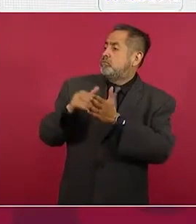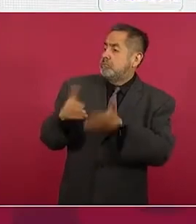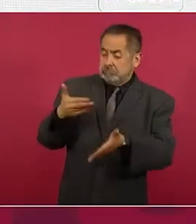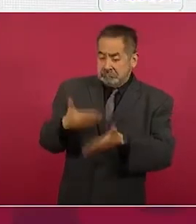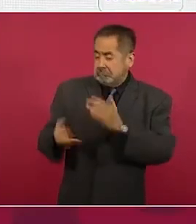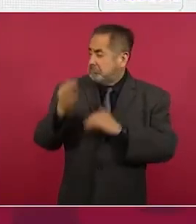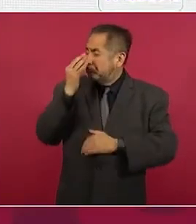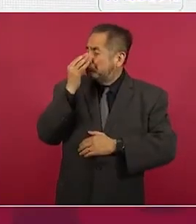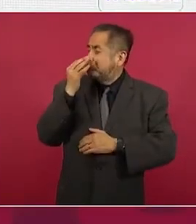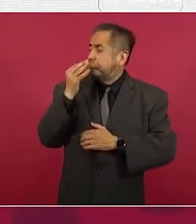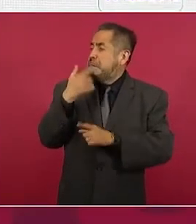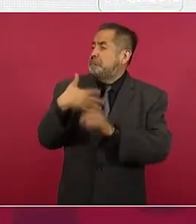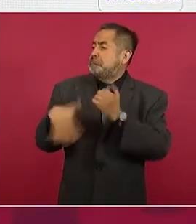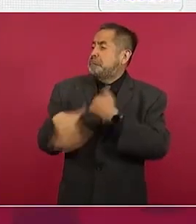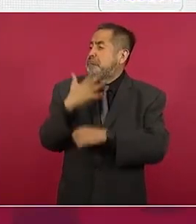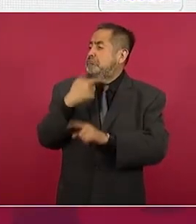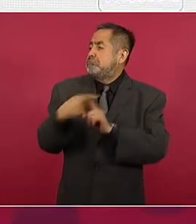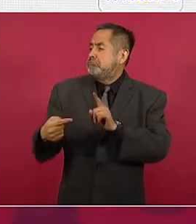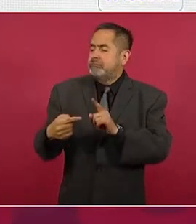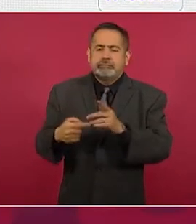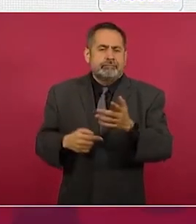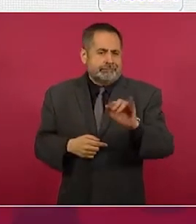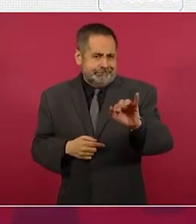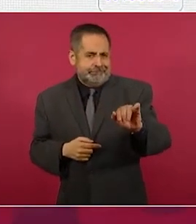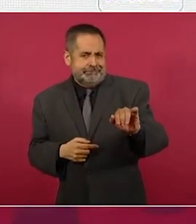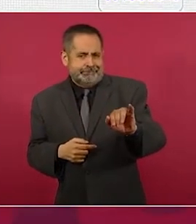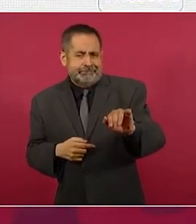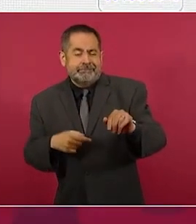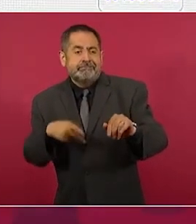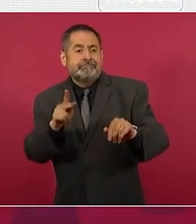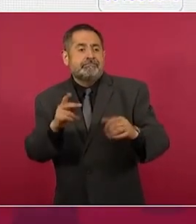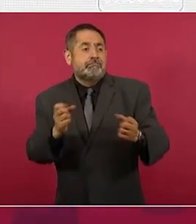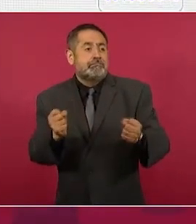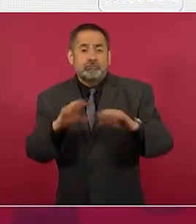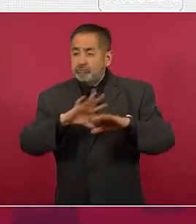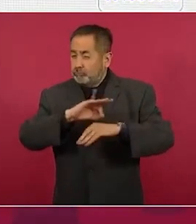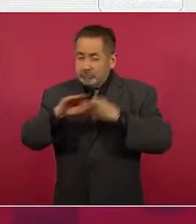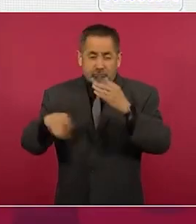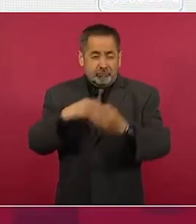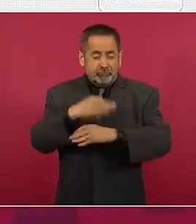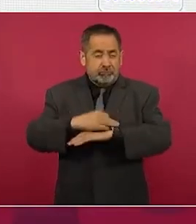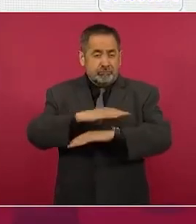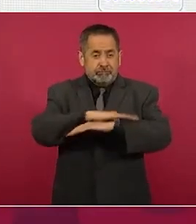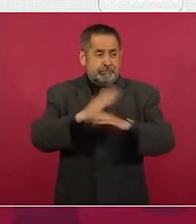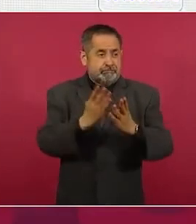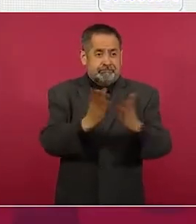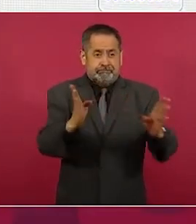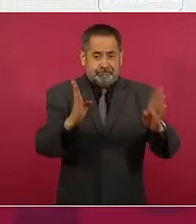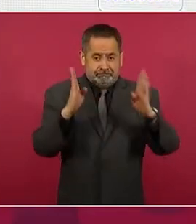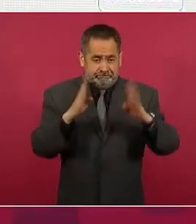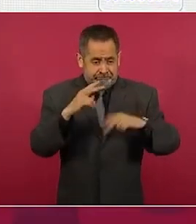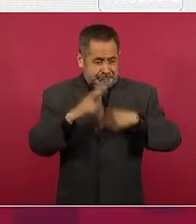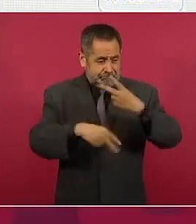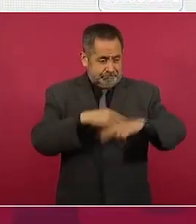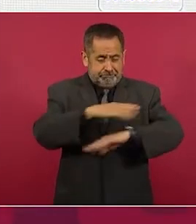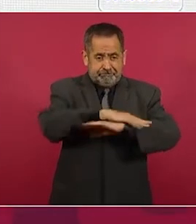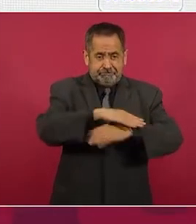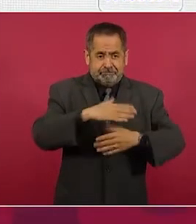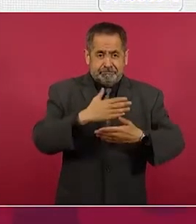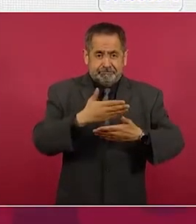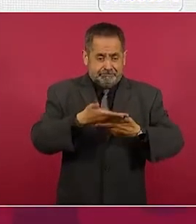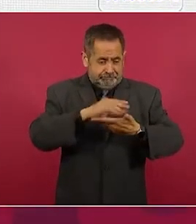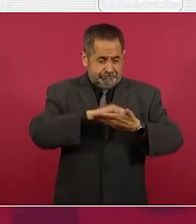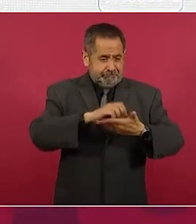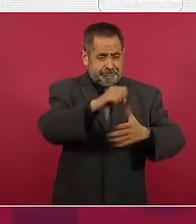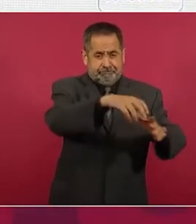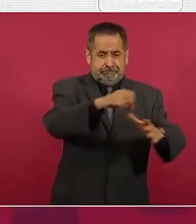que con la tercera parte de las casillas y con todas